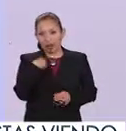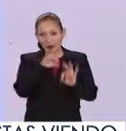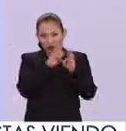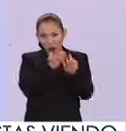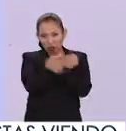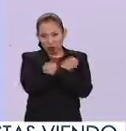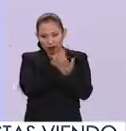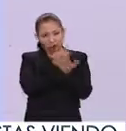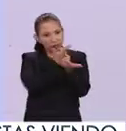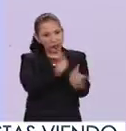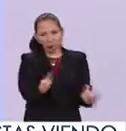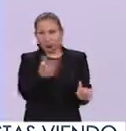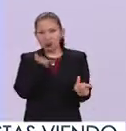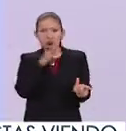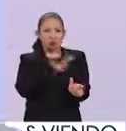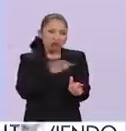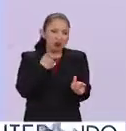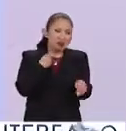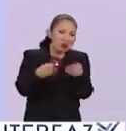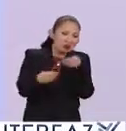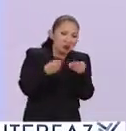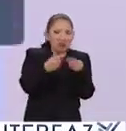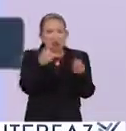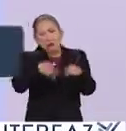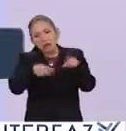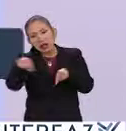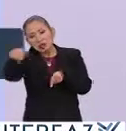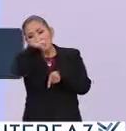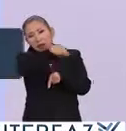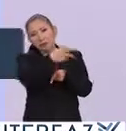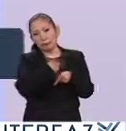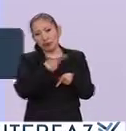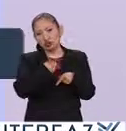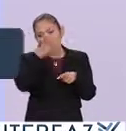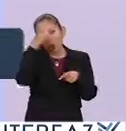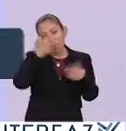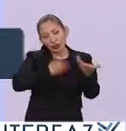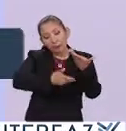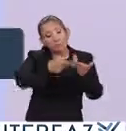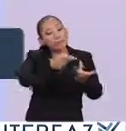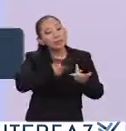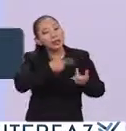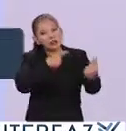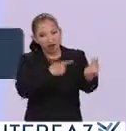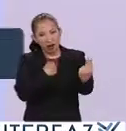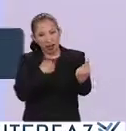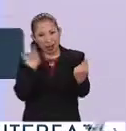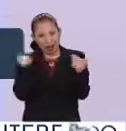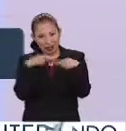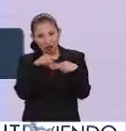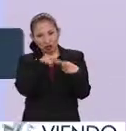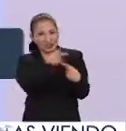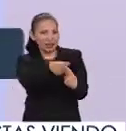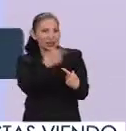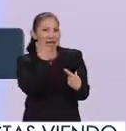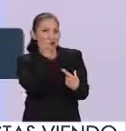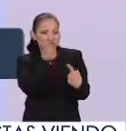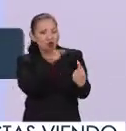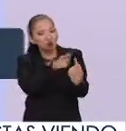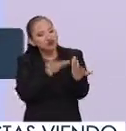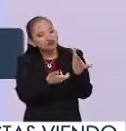modelo educativo es abierto, es flexible, mucho dependerá de cómo se pongan de acuerdo la persona educadora y el educando.